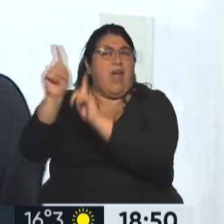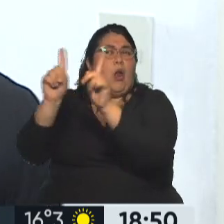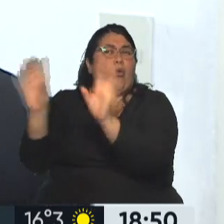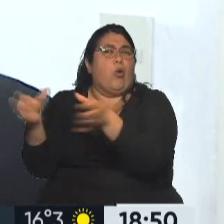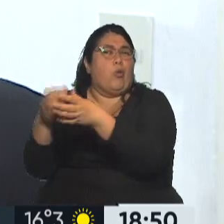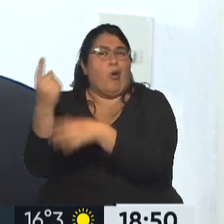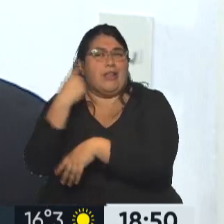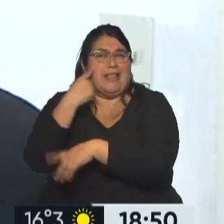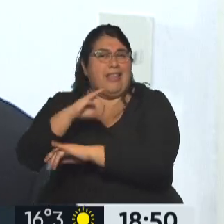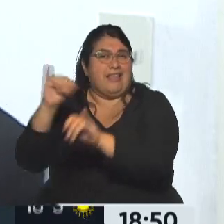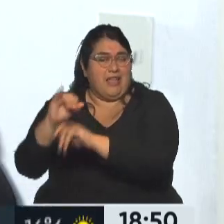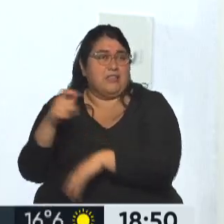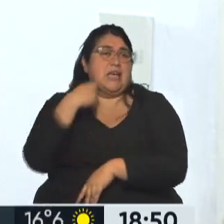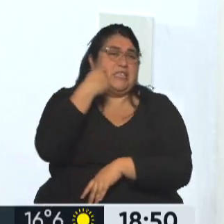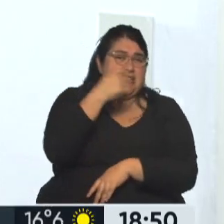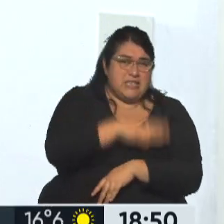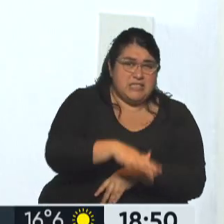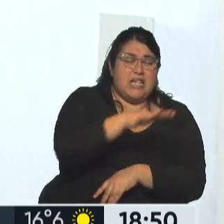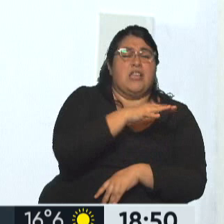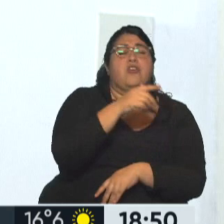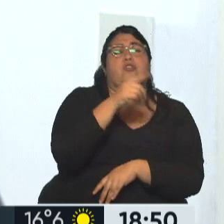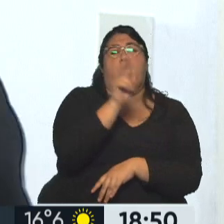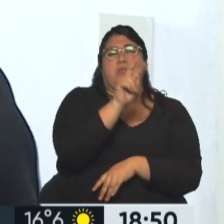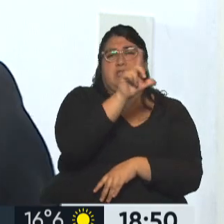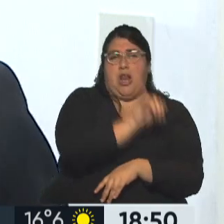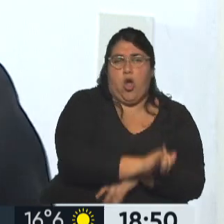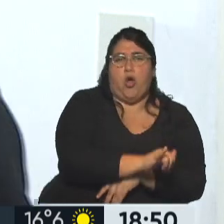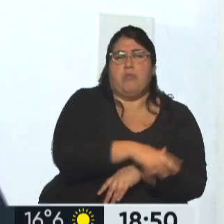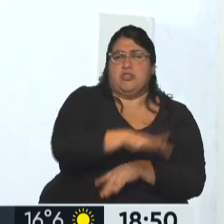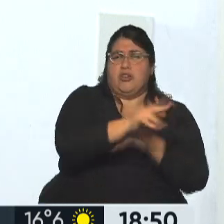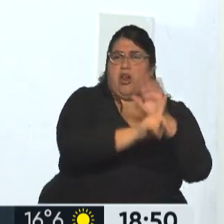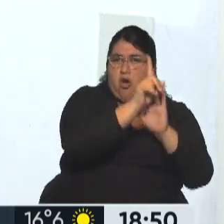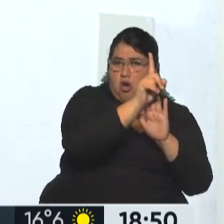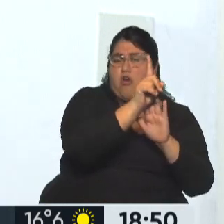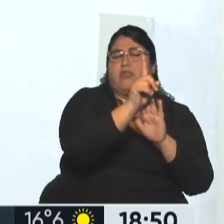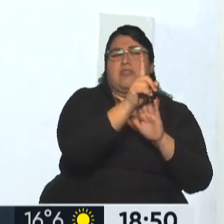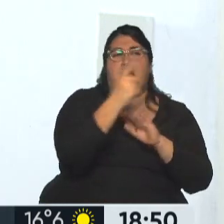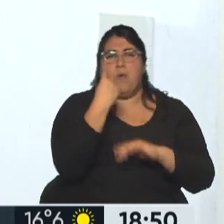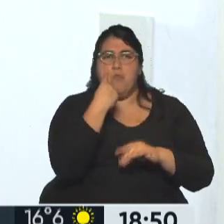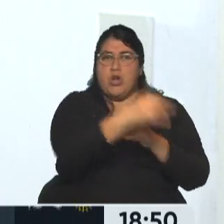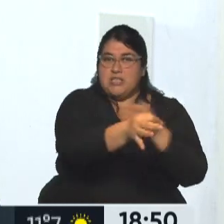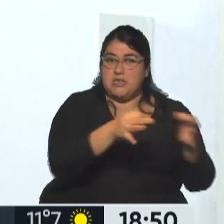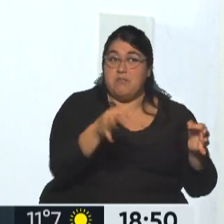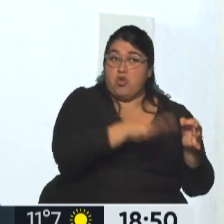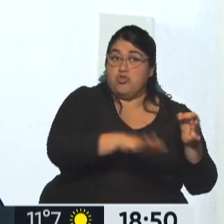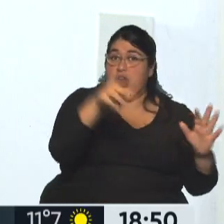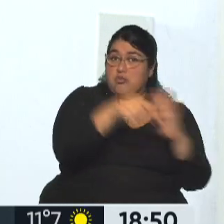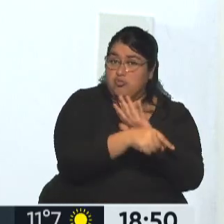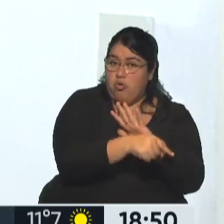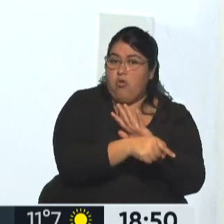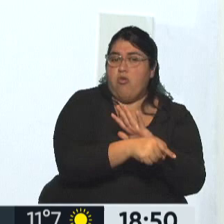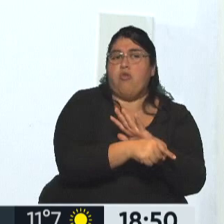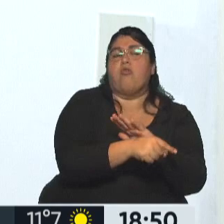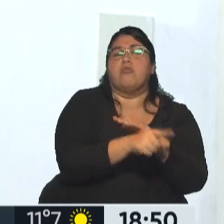intendentes, pero bueno, en San Isidro, en Vicente López, Zona Norte, también varios municipios de Zona Sur. Así que bueno, dando